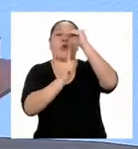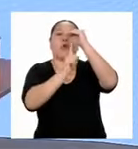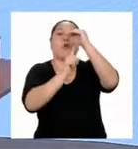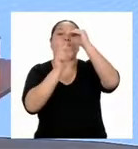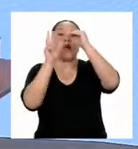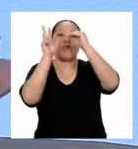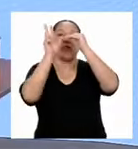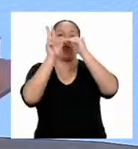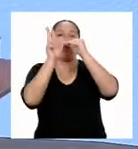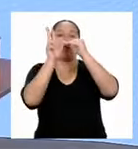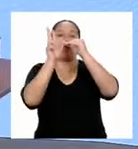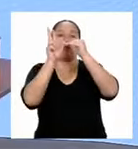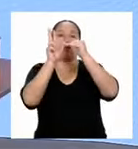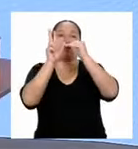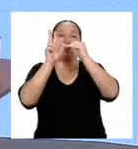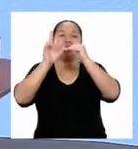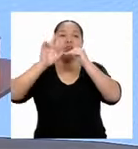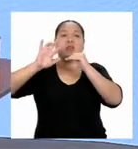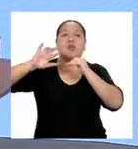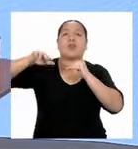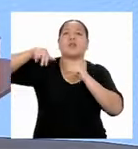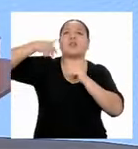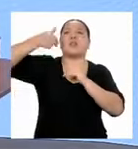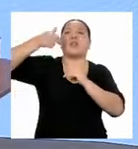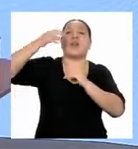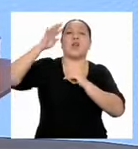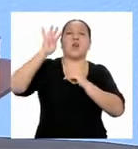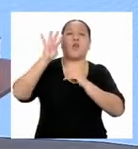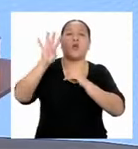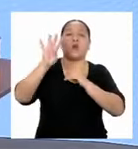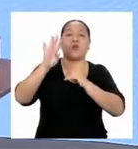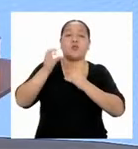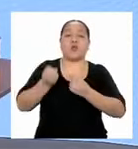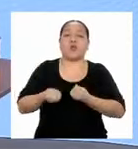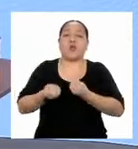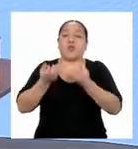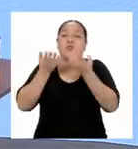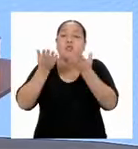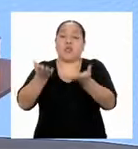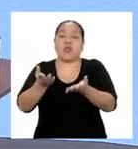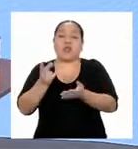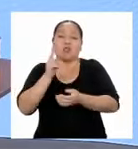llega a cuatro cuando dos le des.